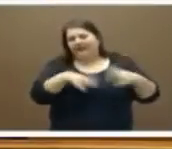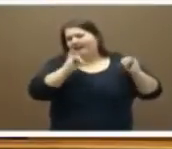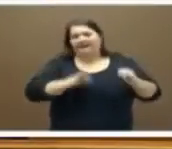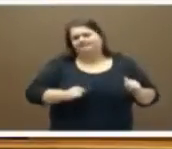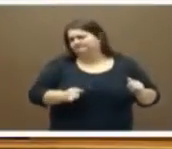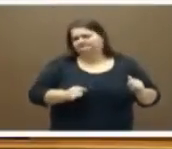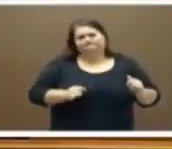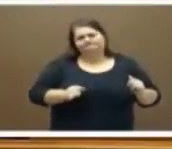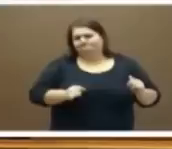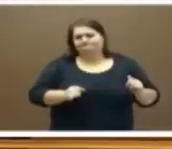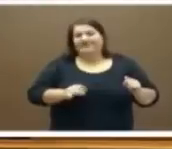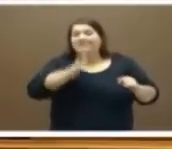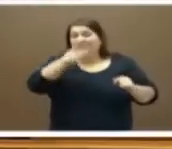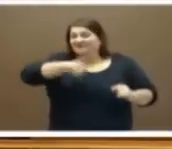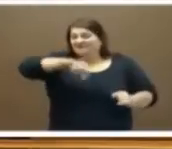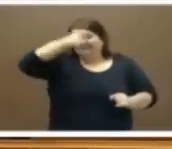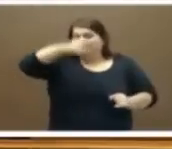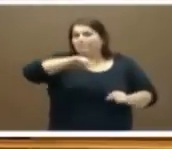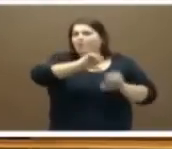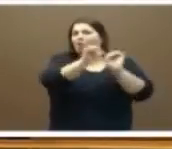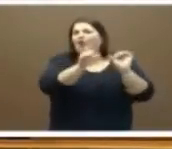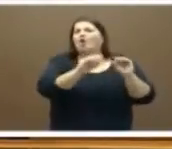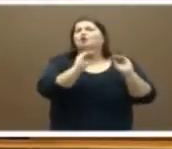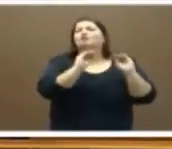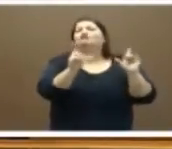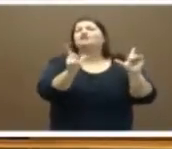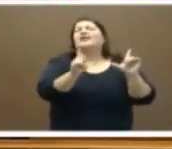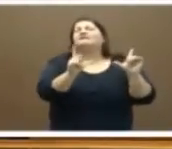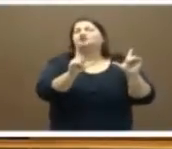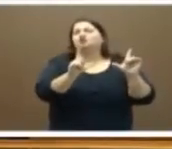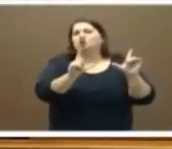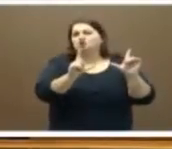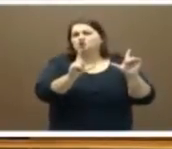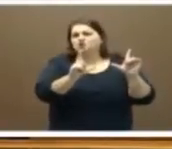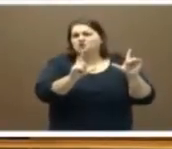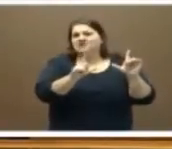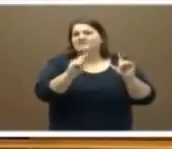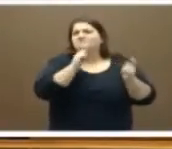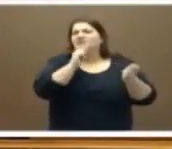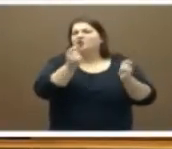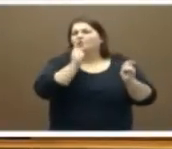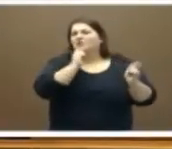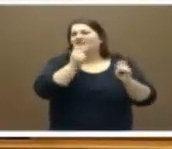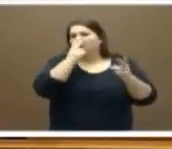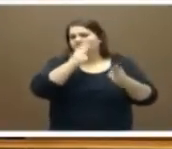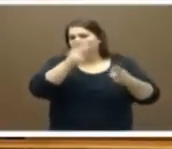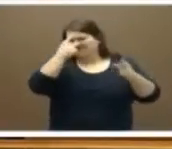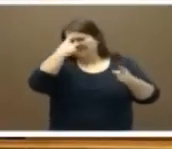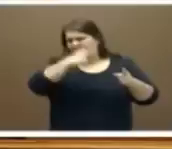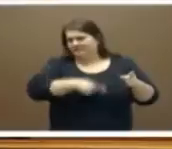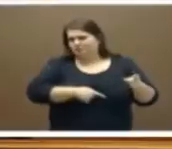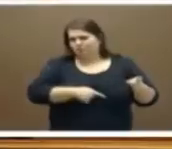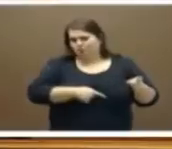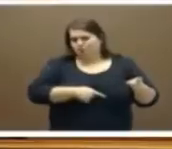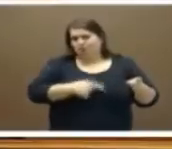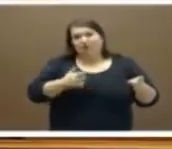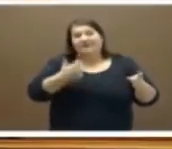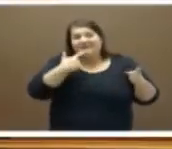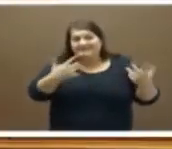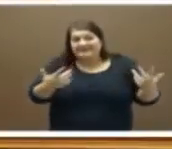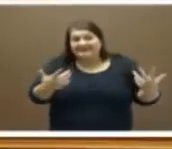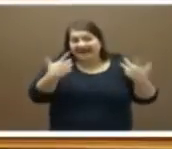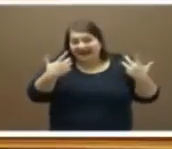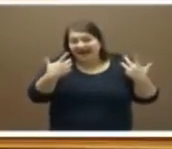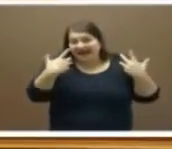Porque todos sabemos cuál es su modelo de televisión y de medios de comunicación públicos. Así que elecciones de